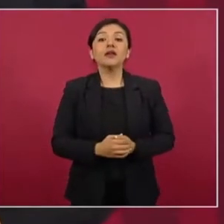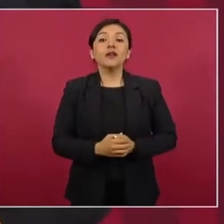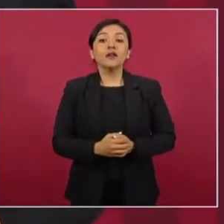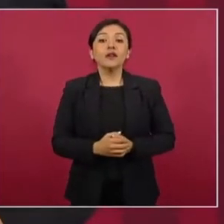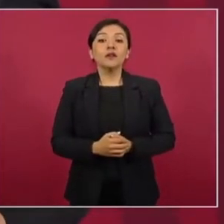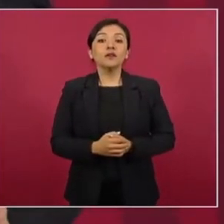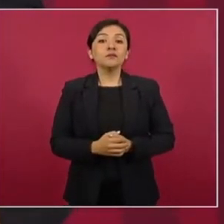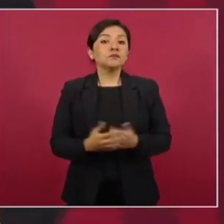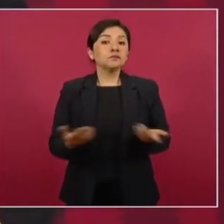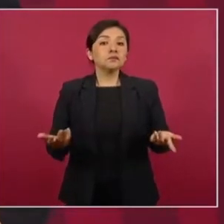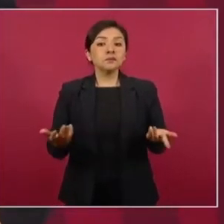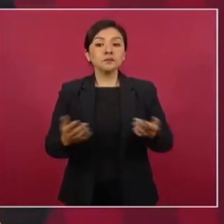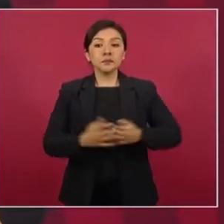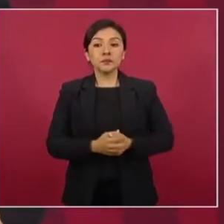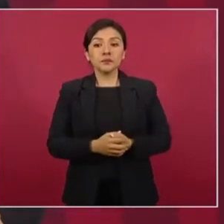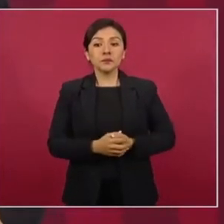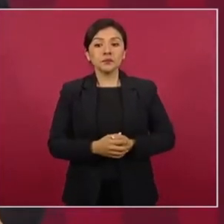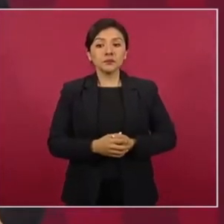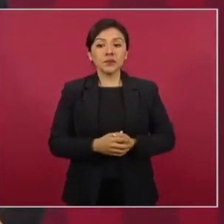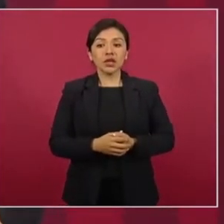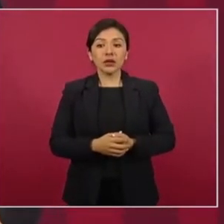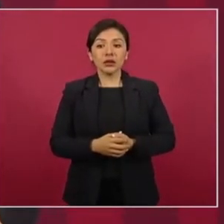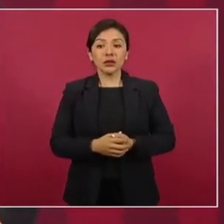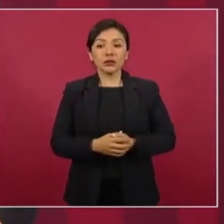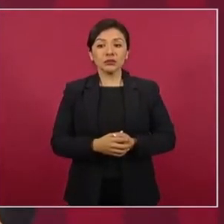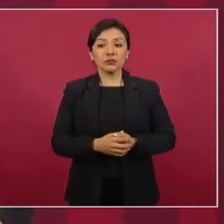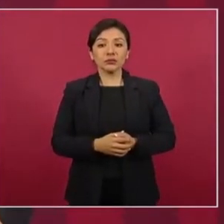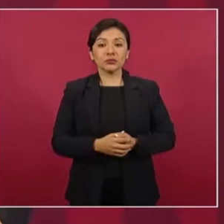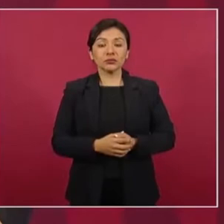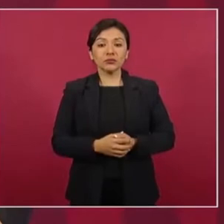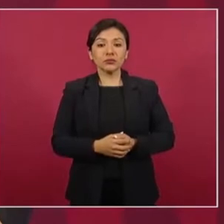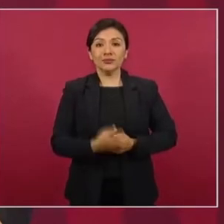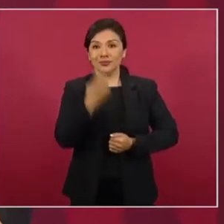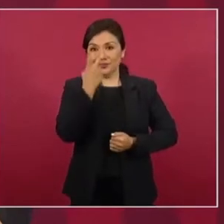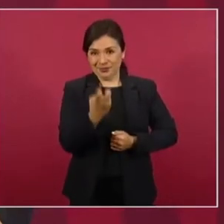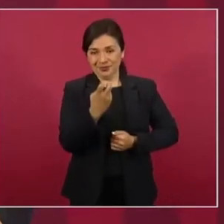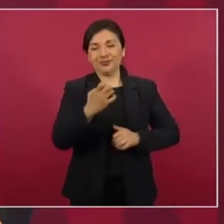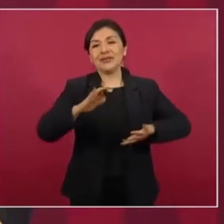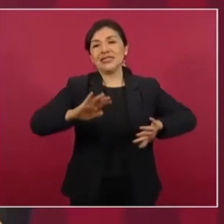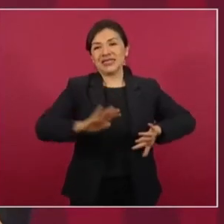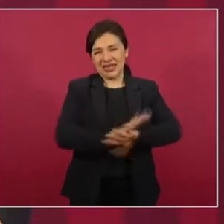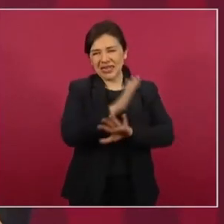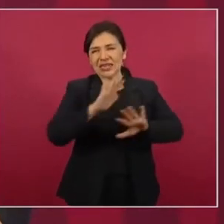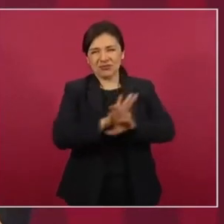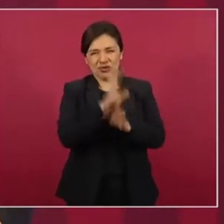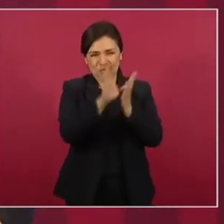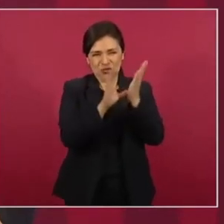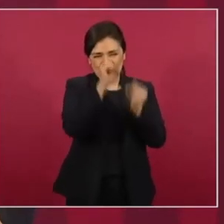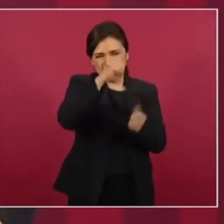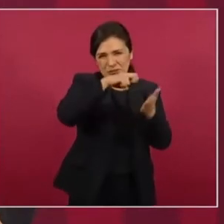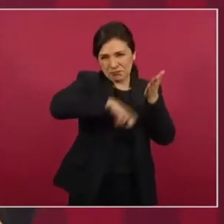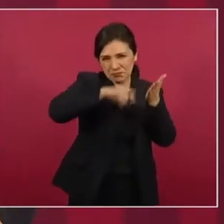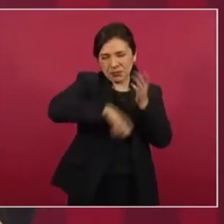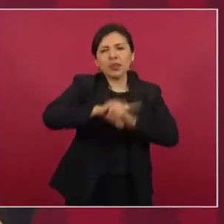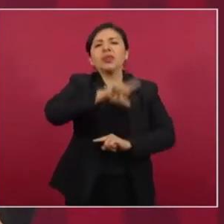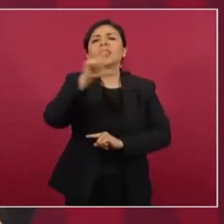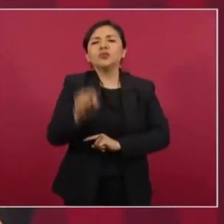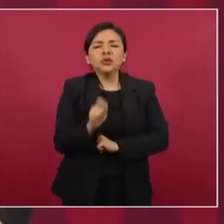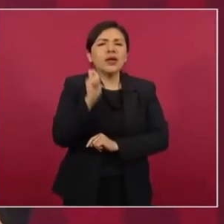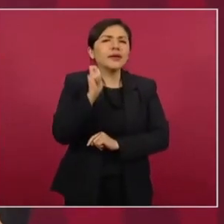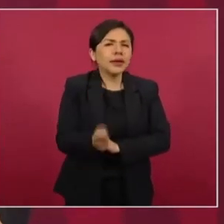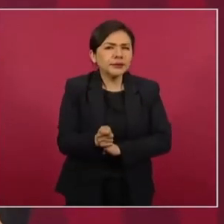¿Qué viene con la reforma constitucional? Tengo